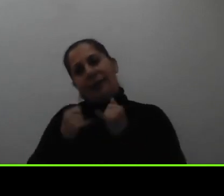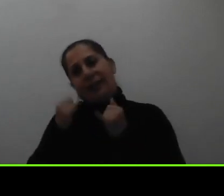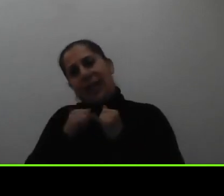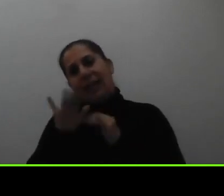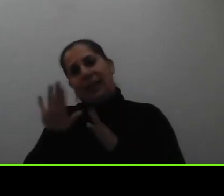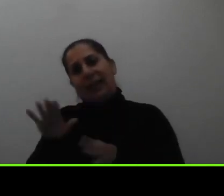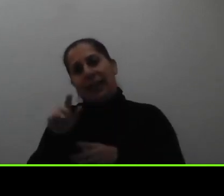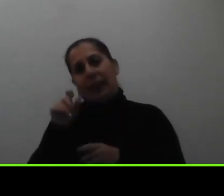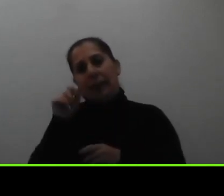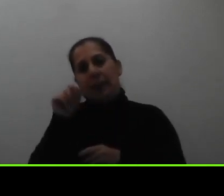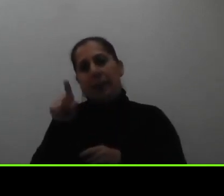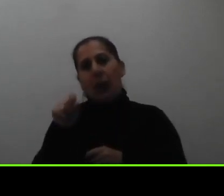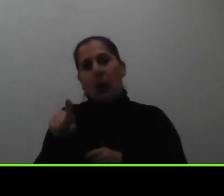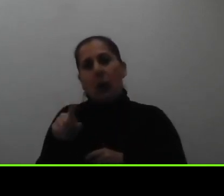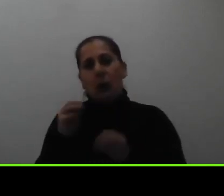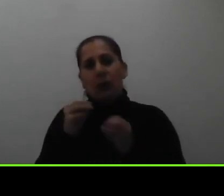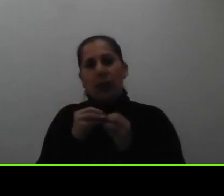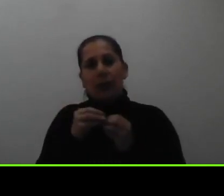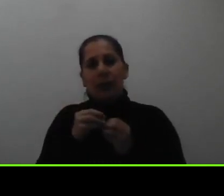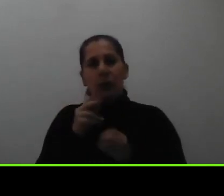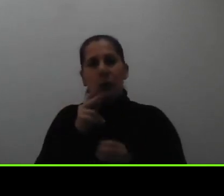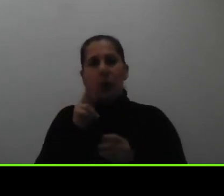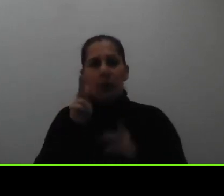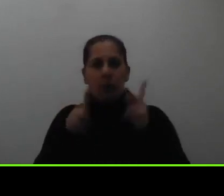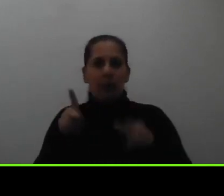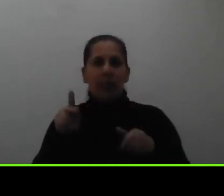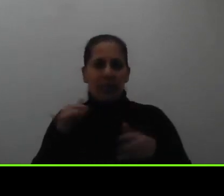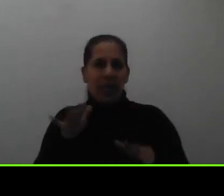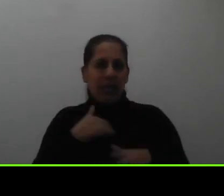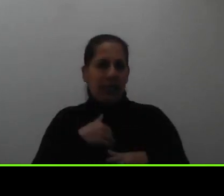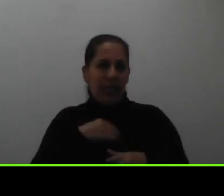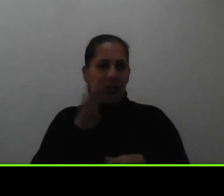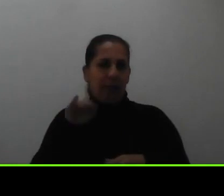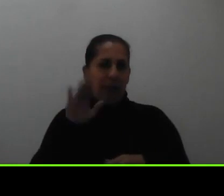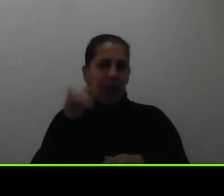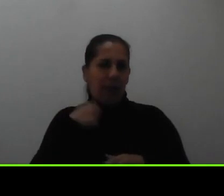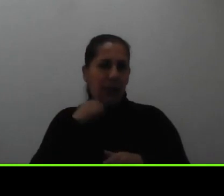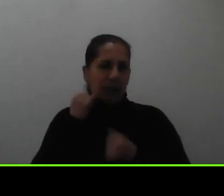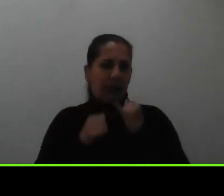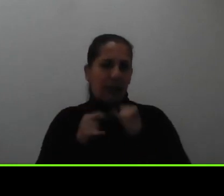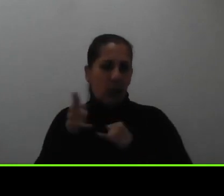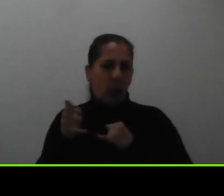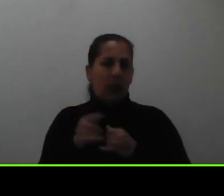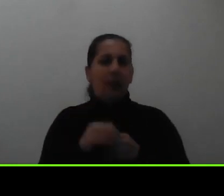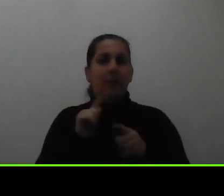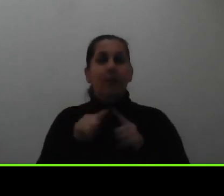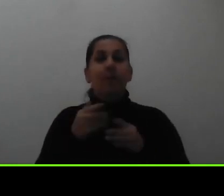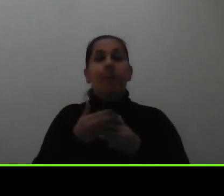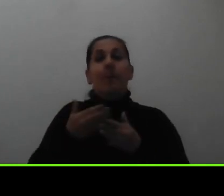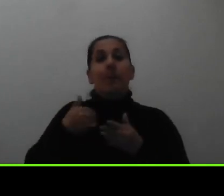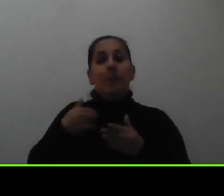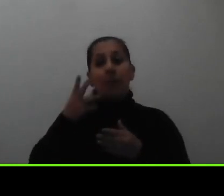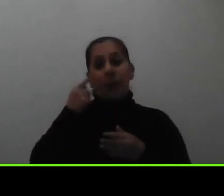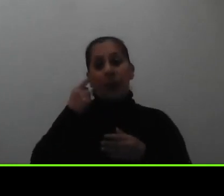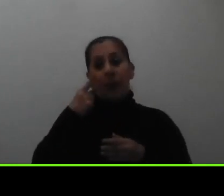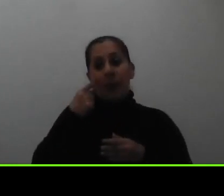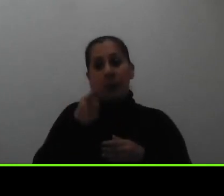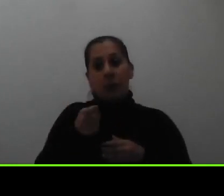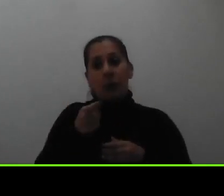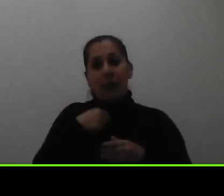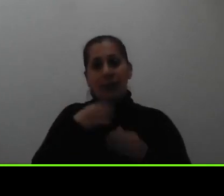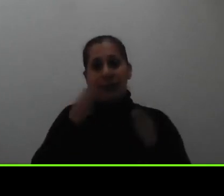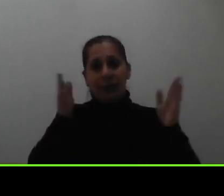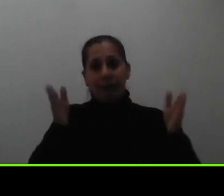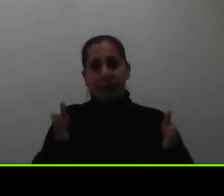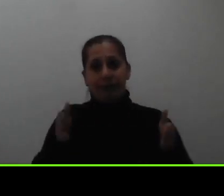preguntas que nos están haciendo llegar personas que ya tienen beca entonces para cerrar con esas pero antes vamos con este bloque